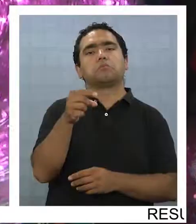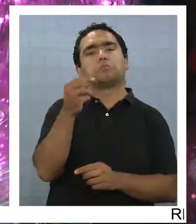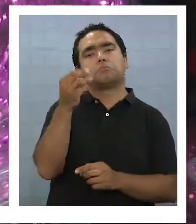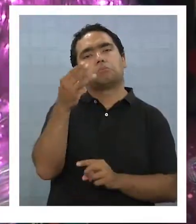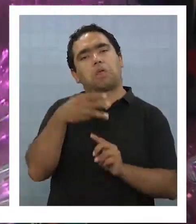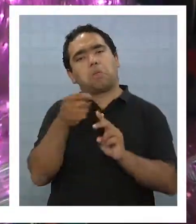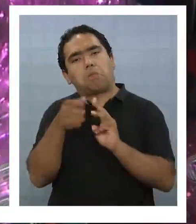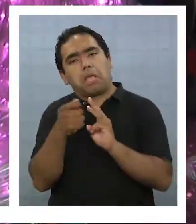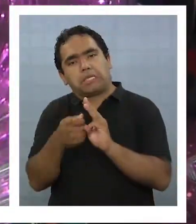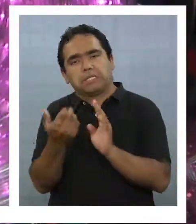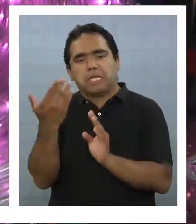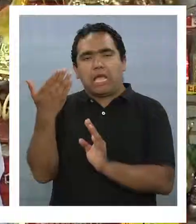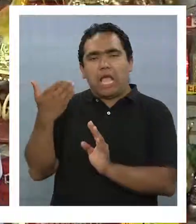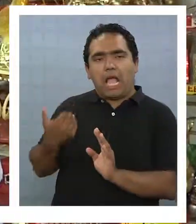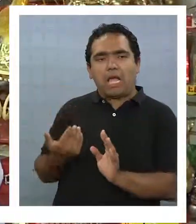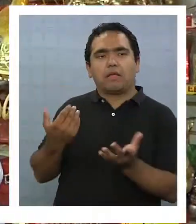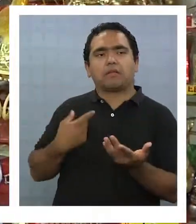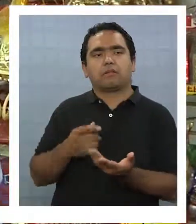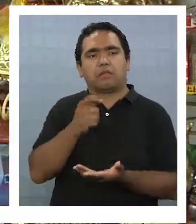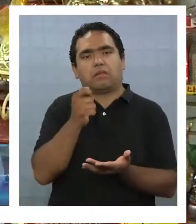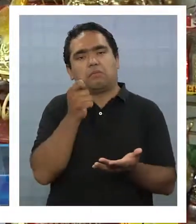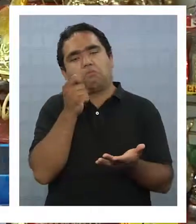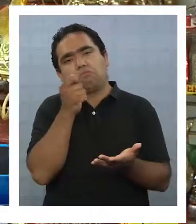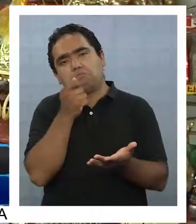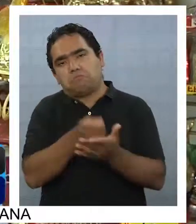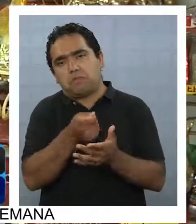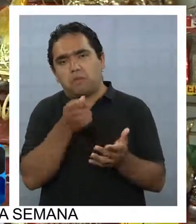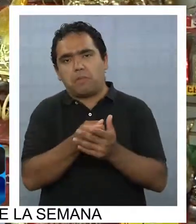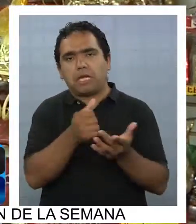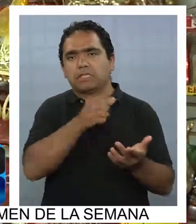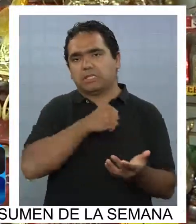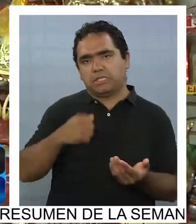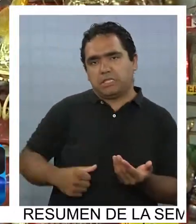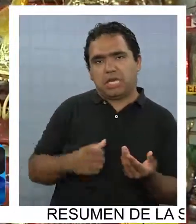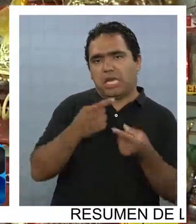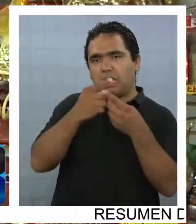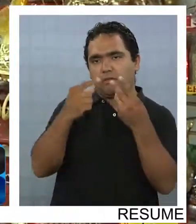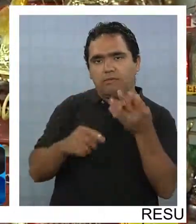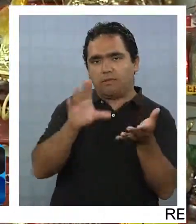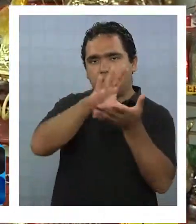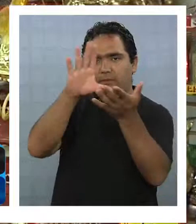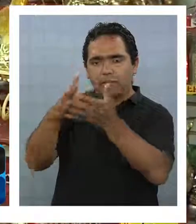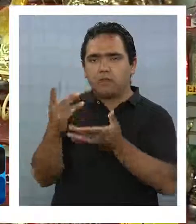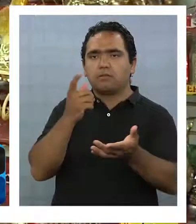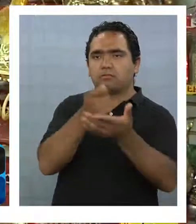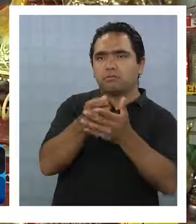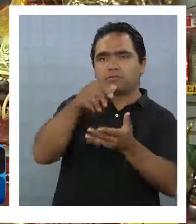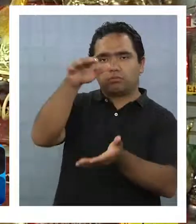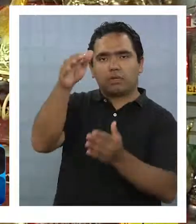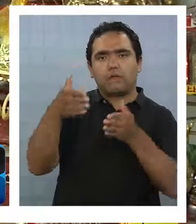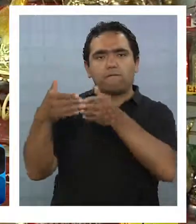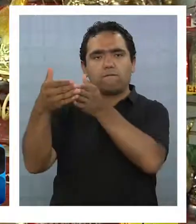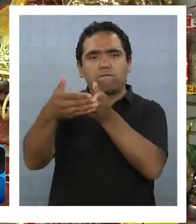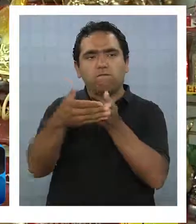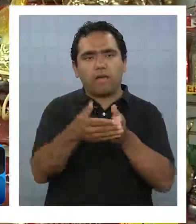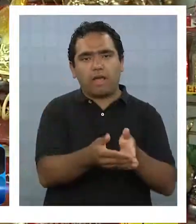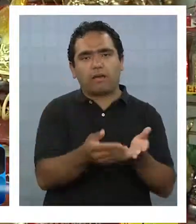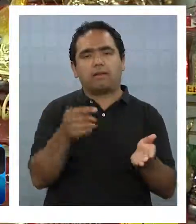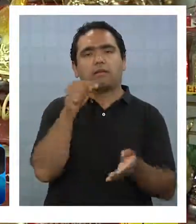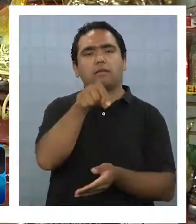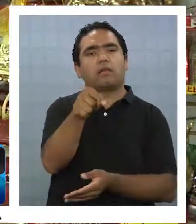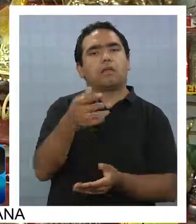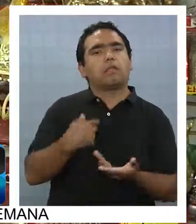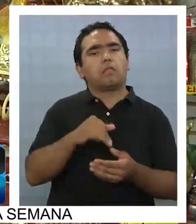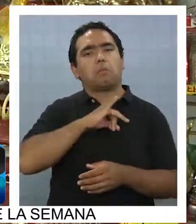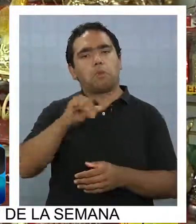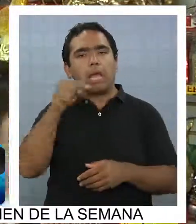empieza con los pedidos... ...ya sea desde la China... ...o de diferentes lugares de otros países... ...ya para que llegue por barco... ...y tener los productos para ofrecer a